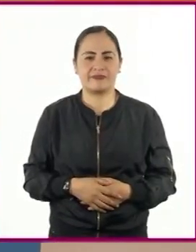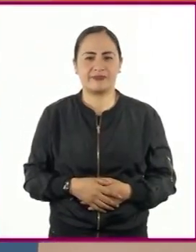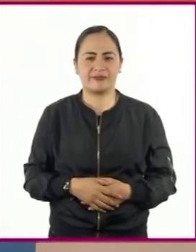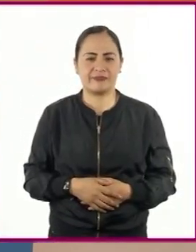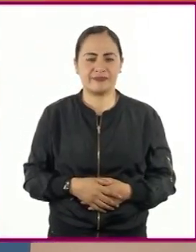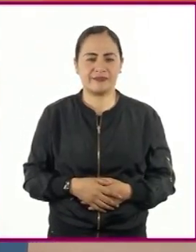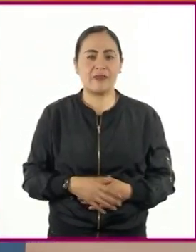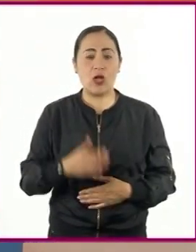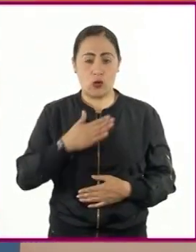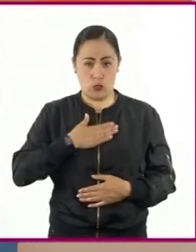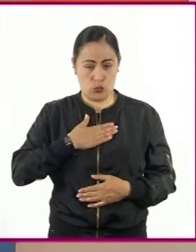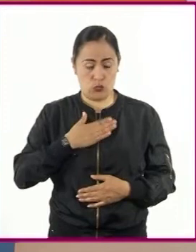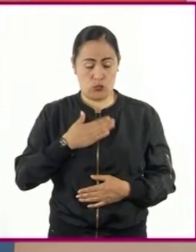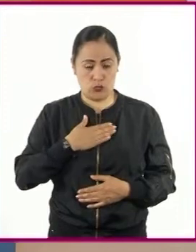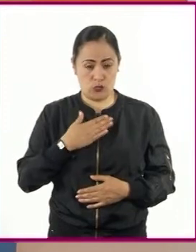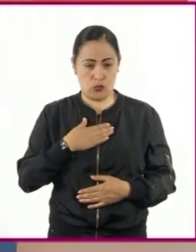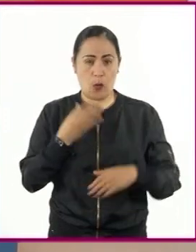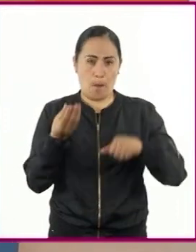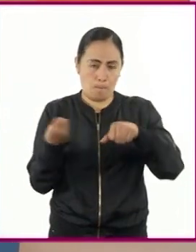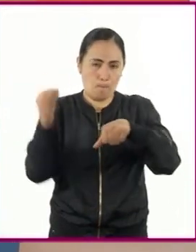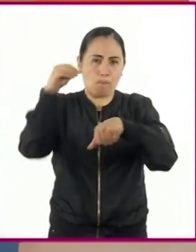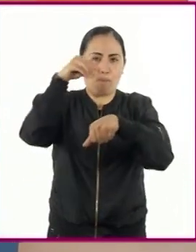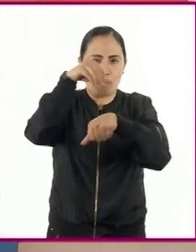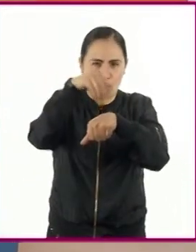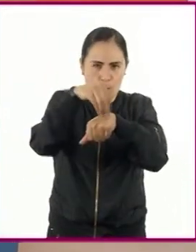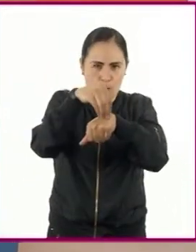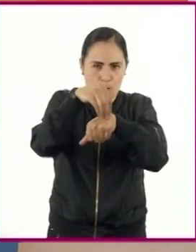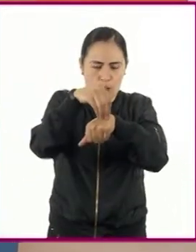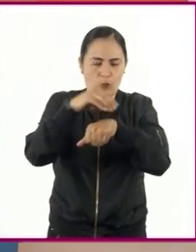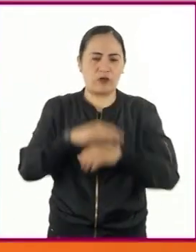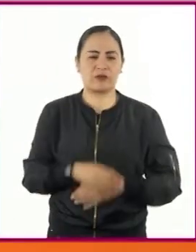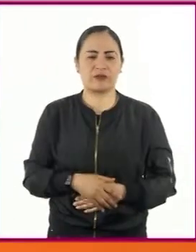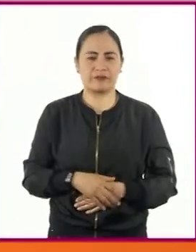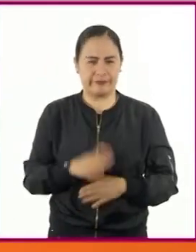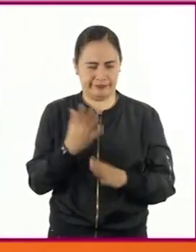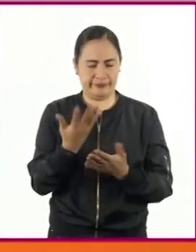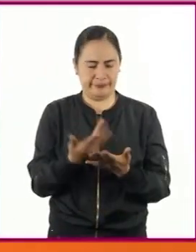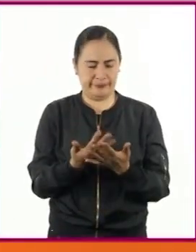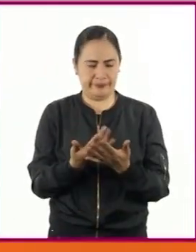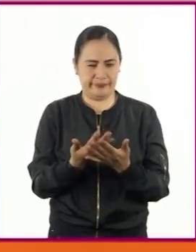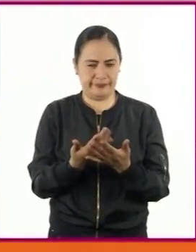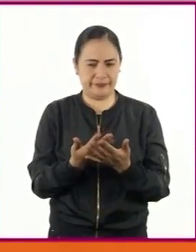Y yo inserté el